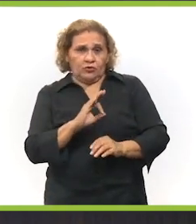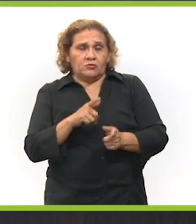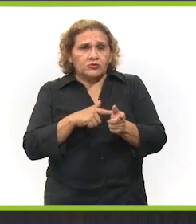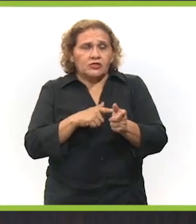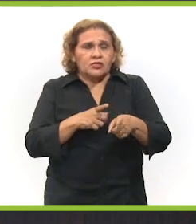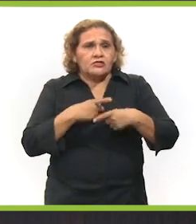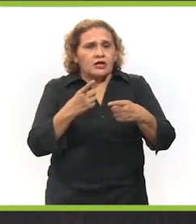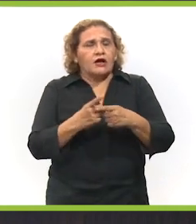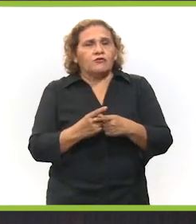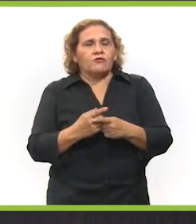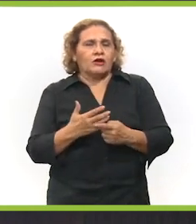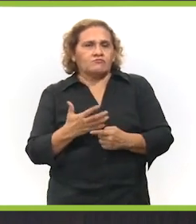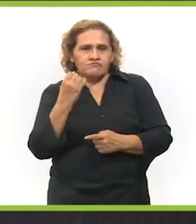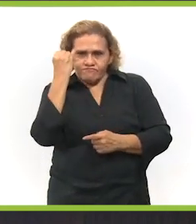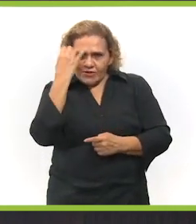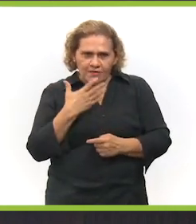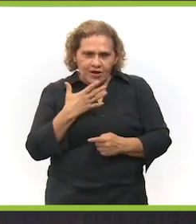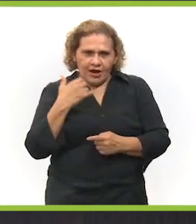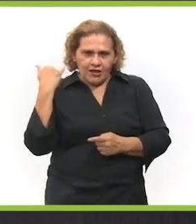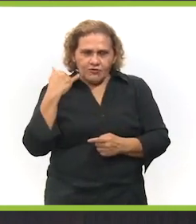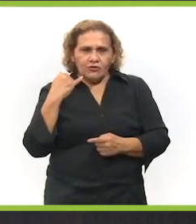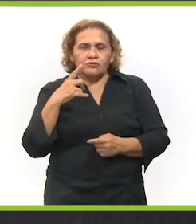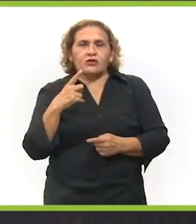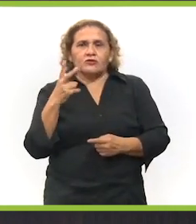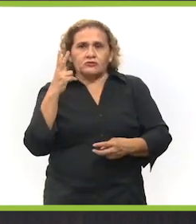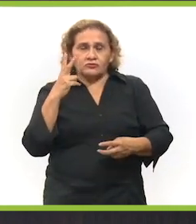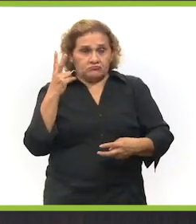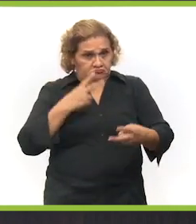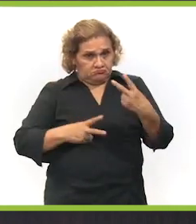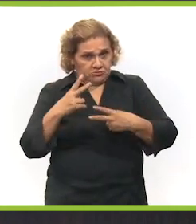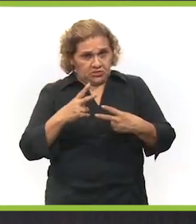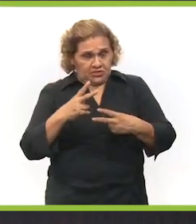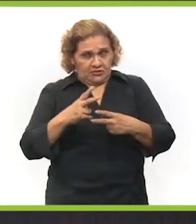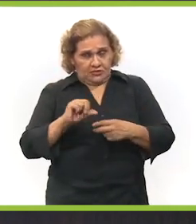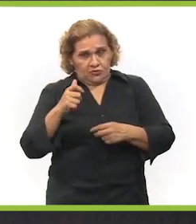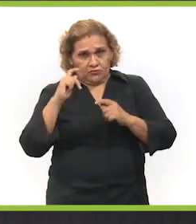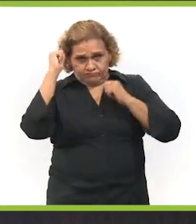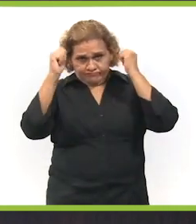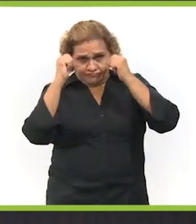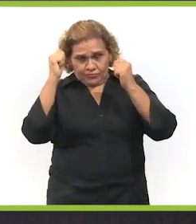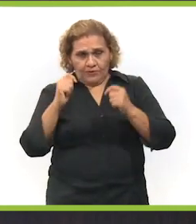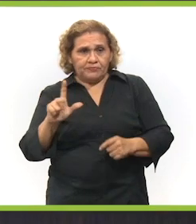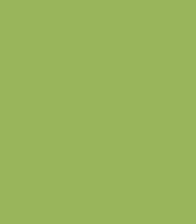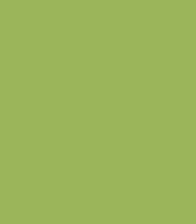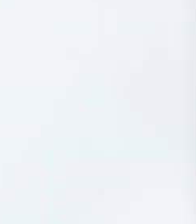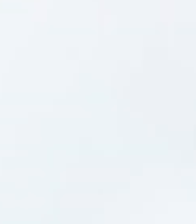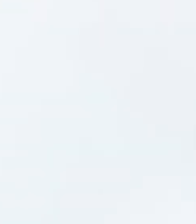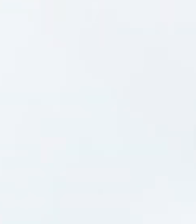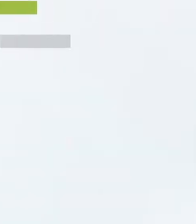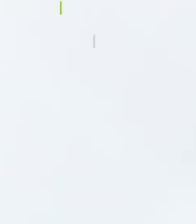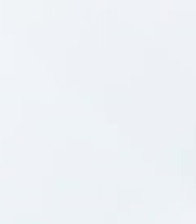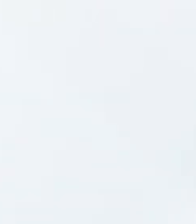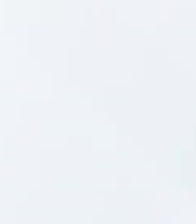para que las podamos conservar y podamos seguir dando una muy buena imagen tanto a los yucatecos que nos visitan como también al turismo.